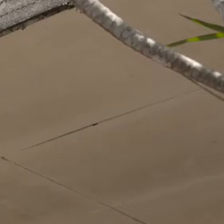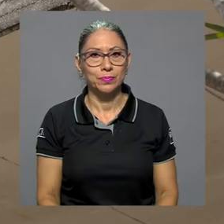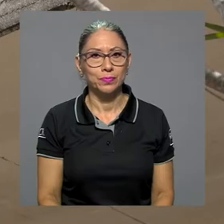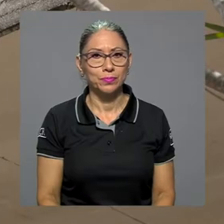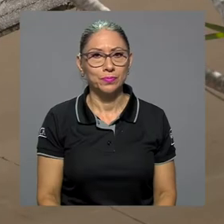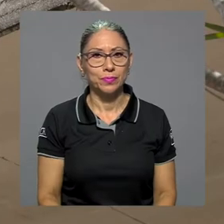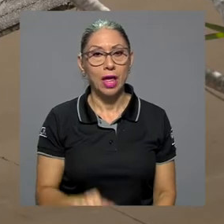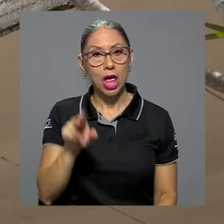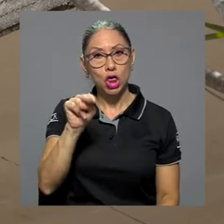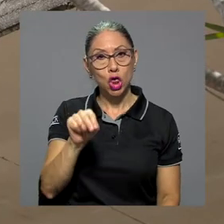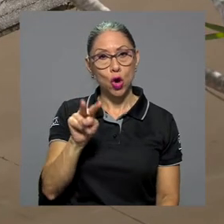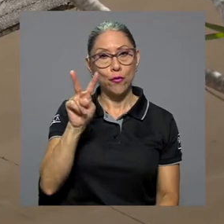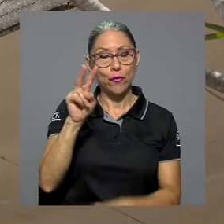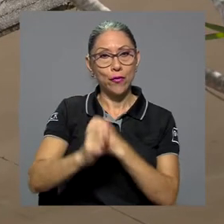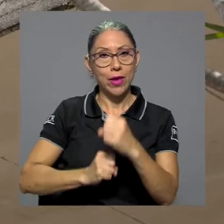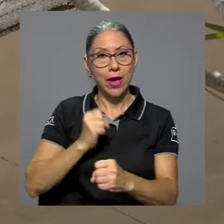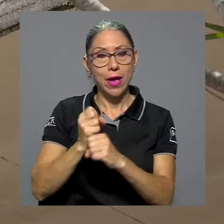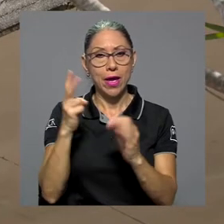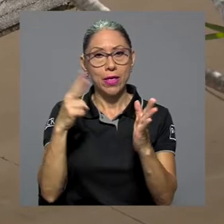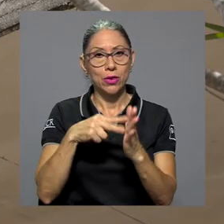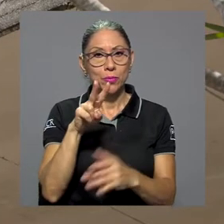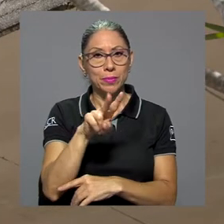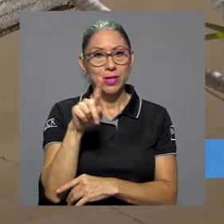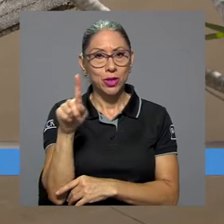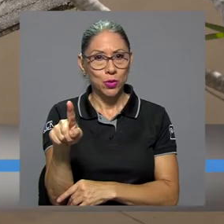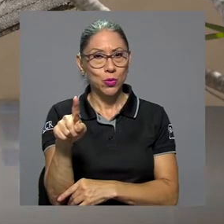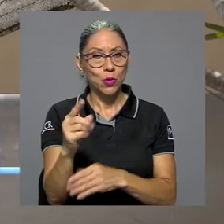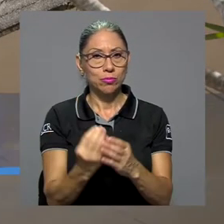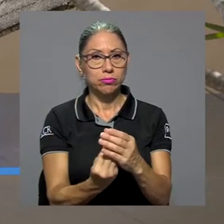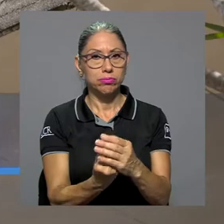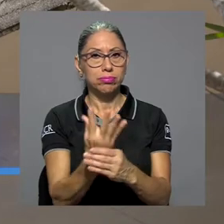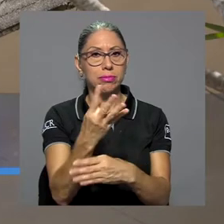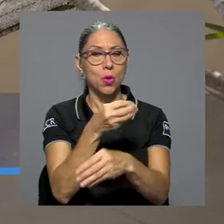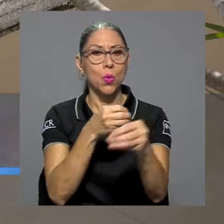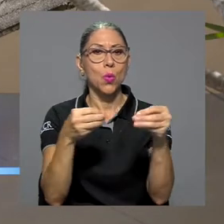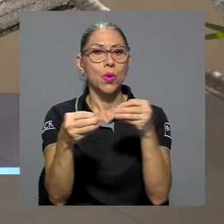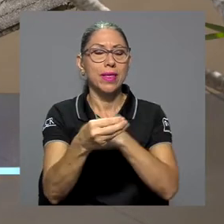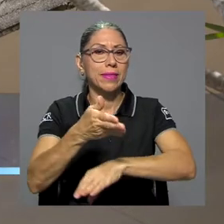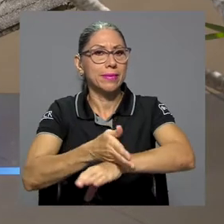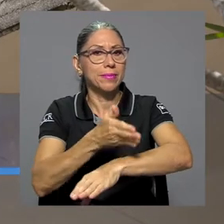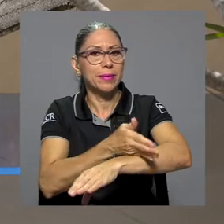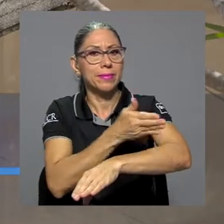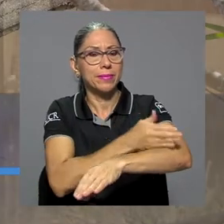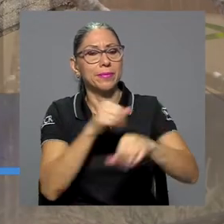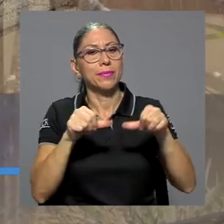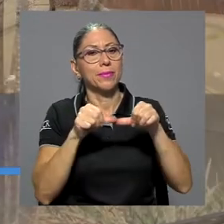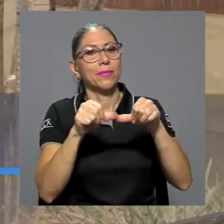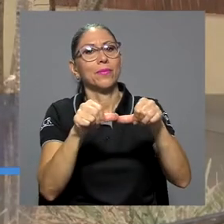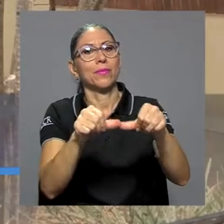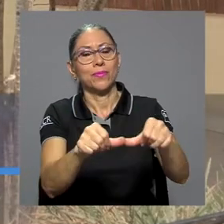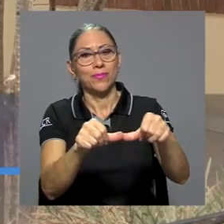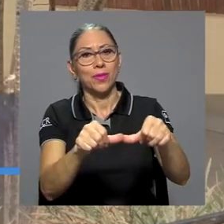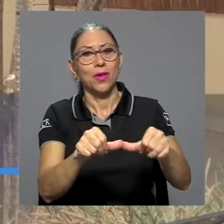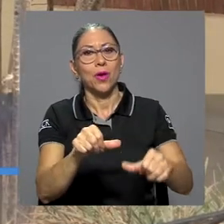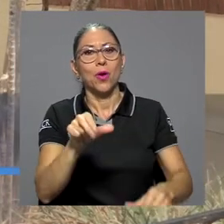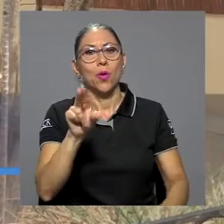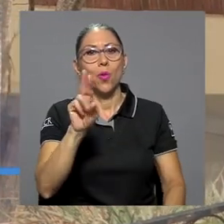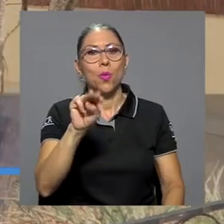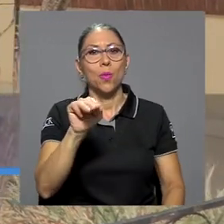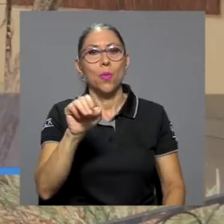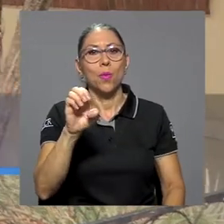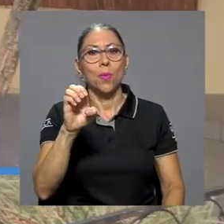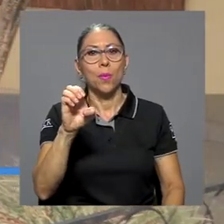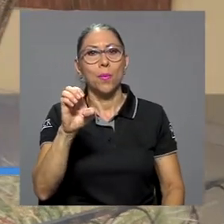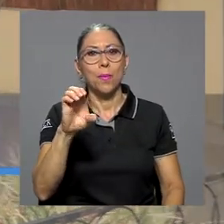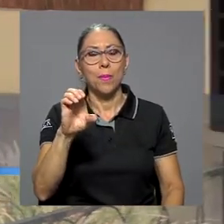En noviembre del 2021, se creó la unidad de mejora continua UMEC, la cual busca